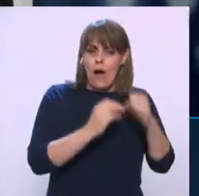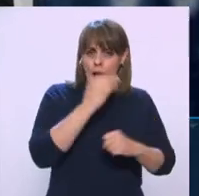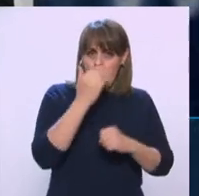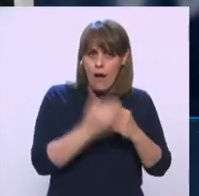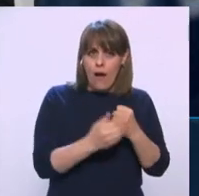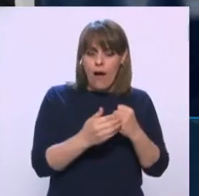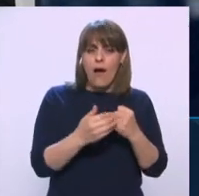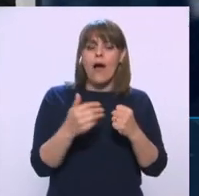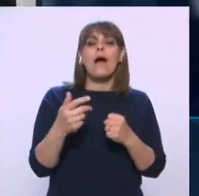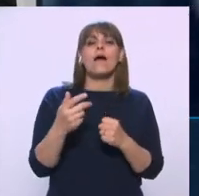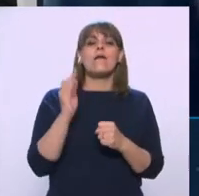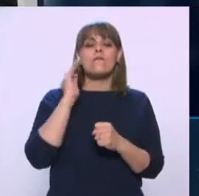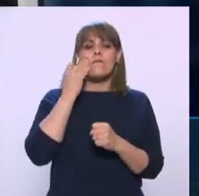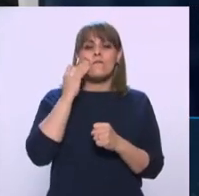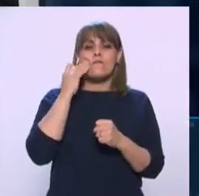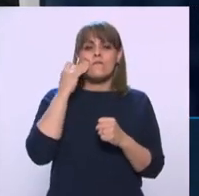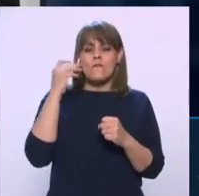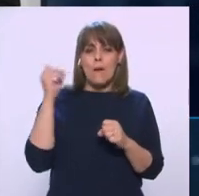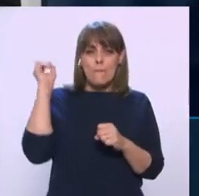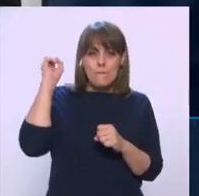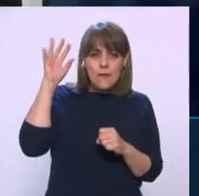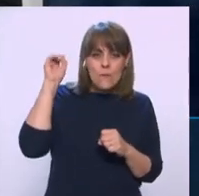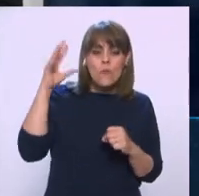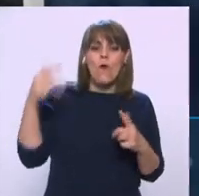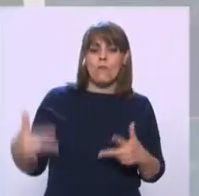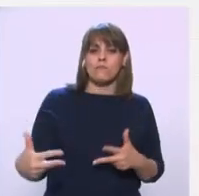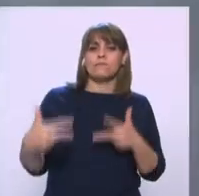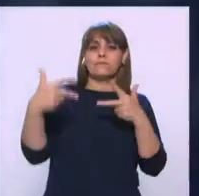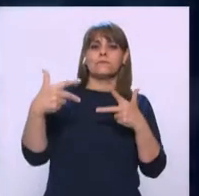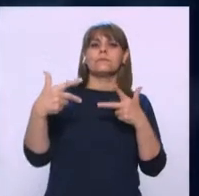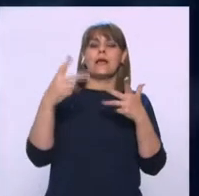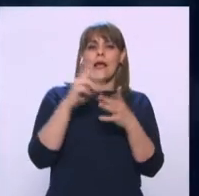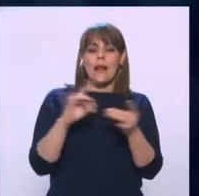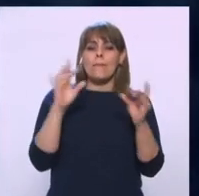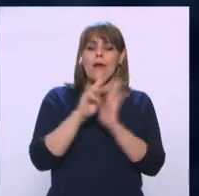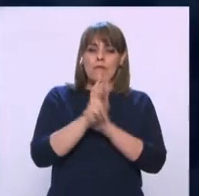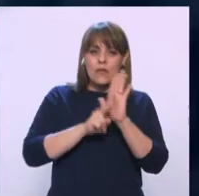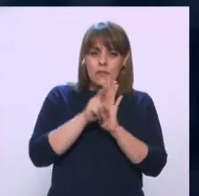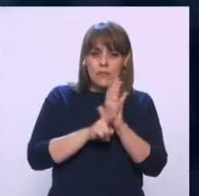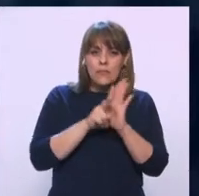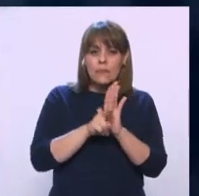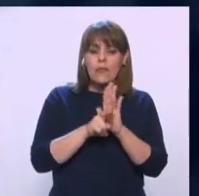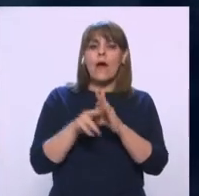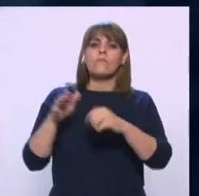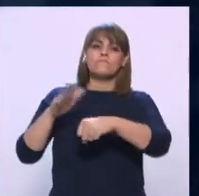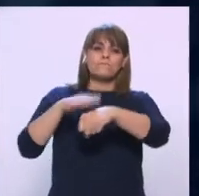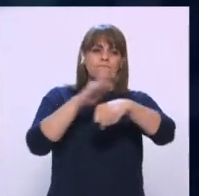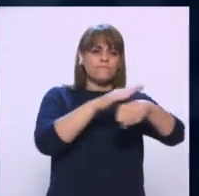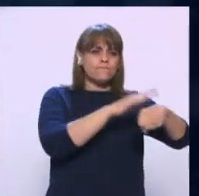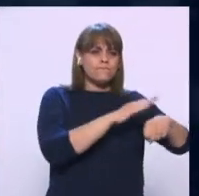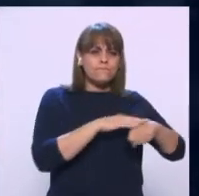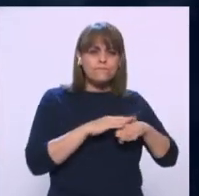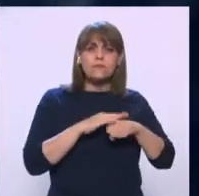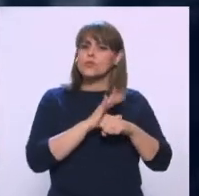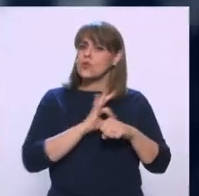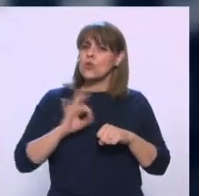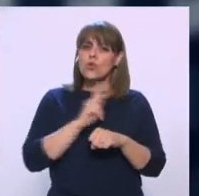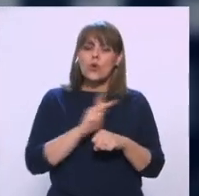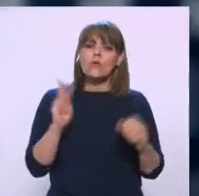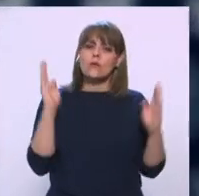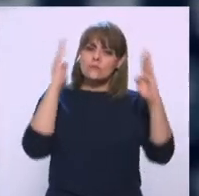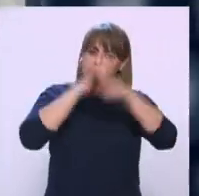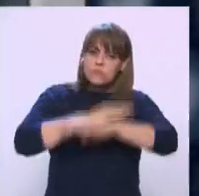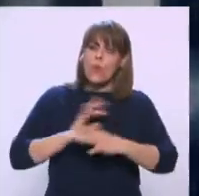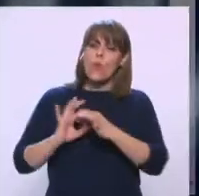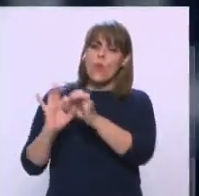través de un Facebook Live En este video Que compartió a través de redes sociales Pues hizo un llamado a la reconciliación A la unidad Para que